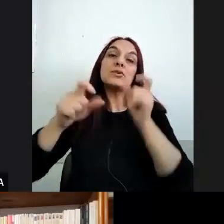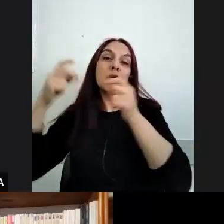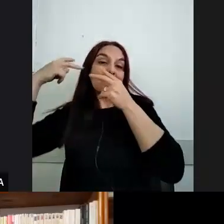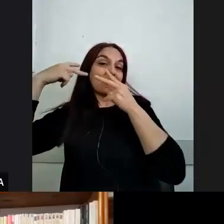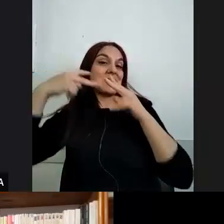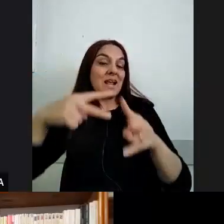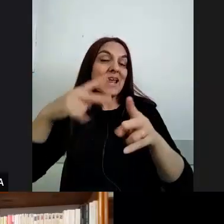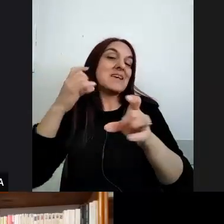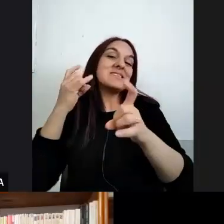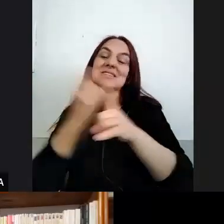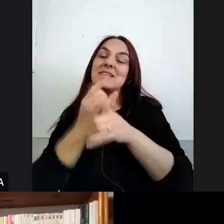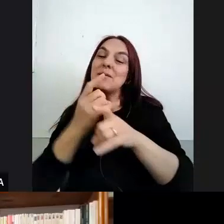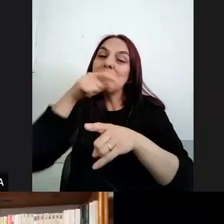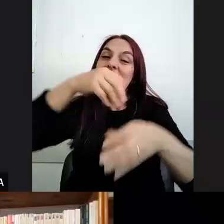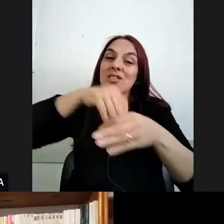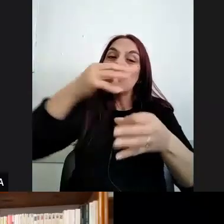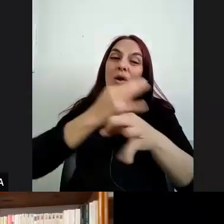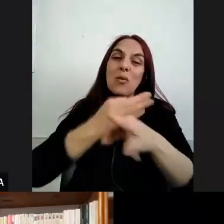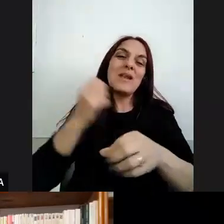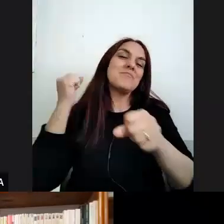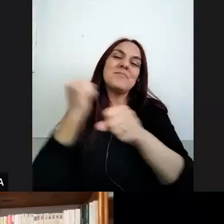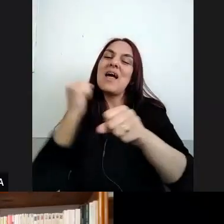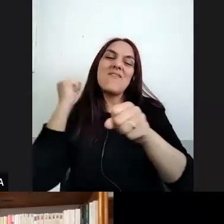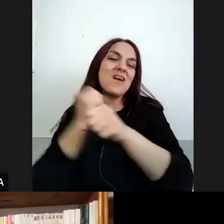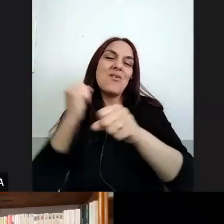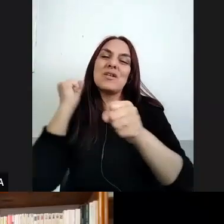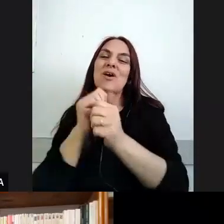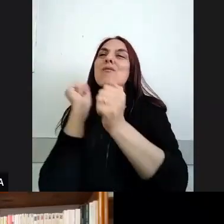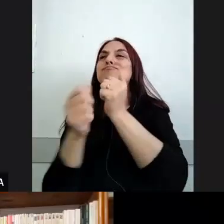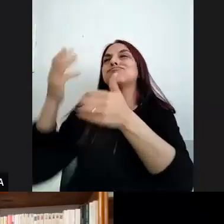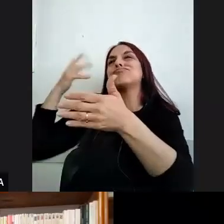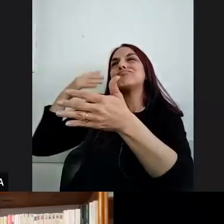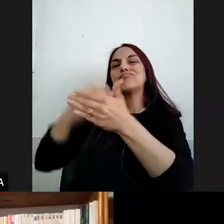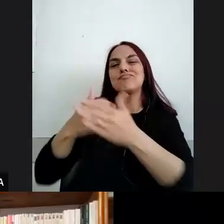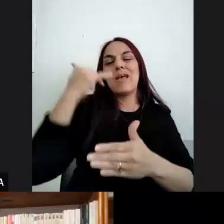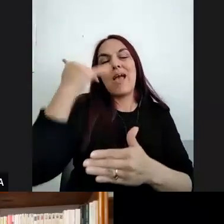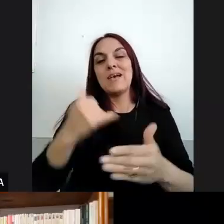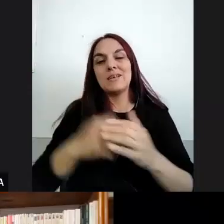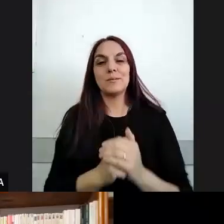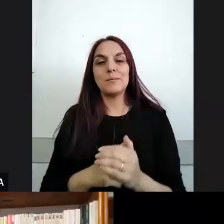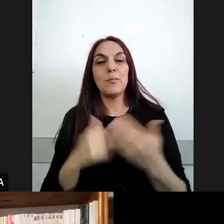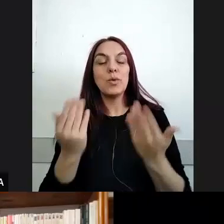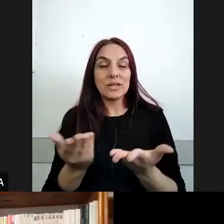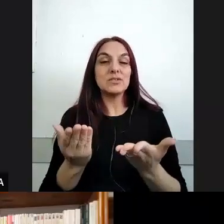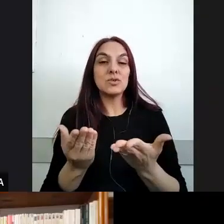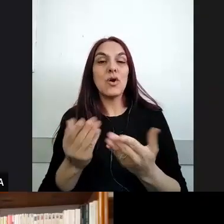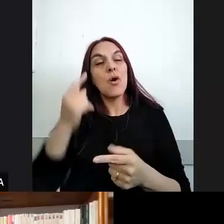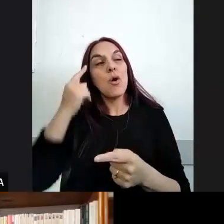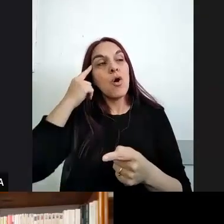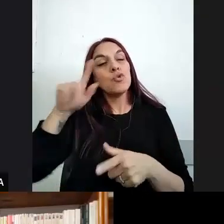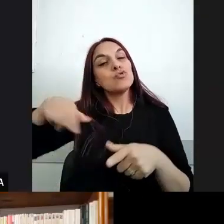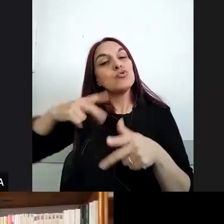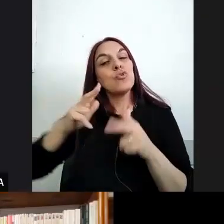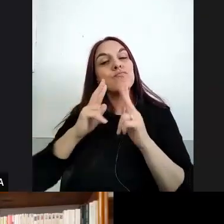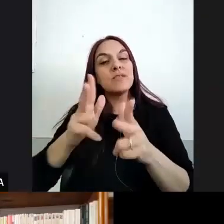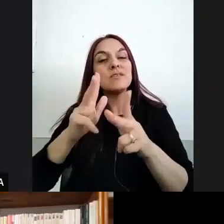permanentemente un intenso trabajo biográfico eh me parece que hay algo que que decimos por la fuerza que